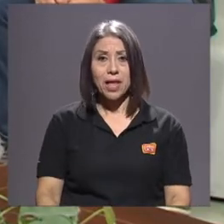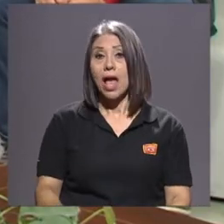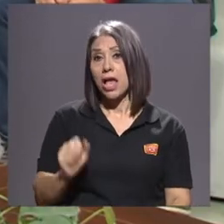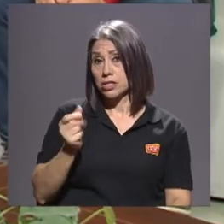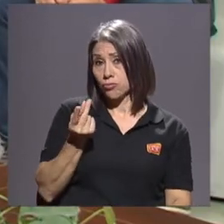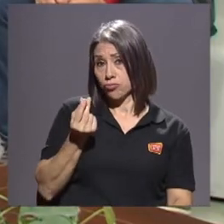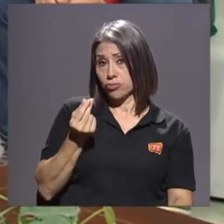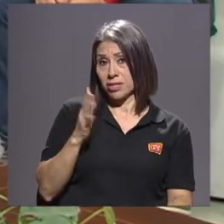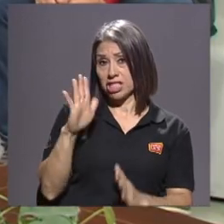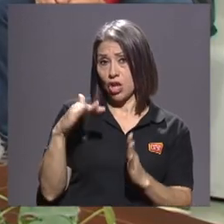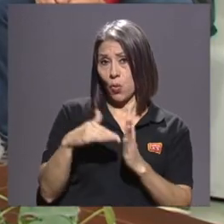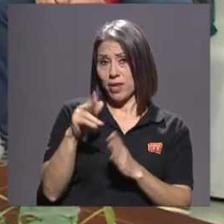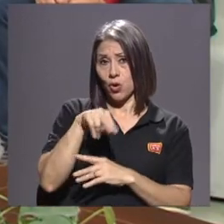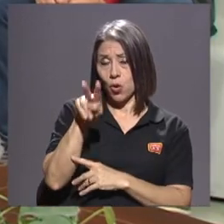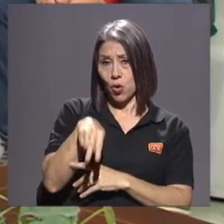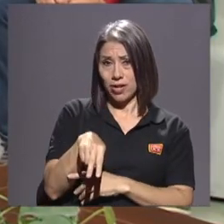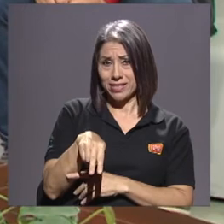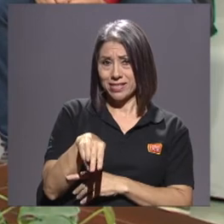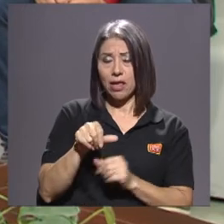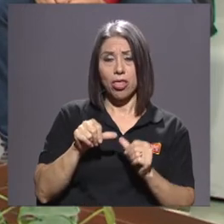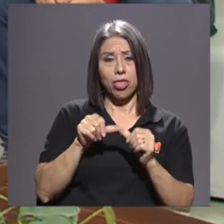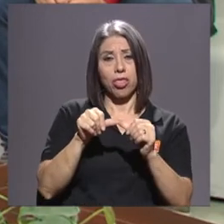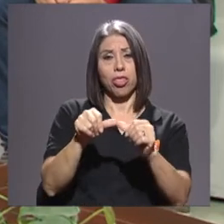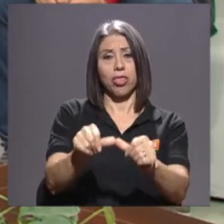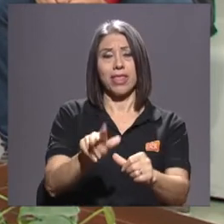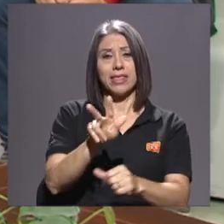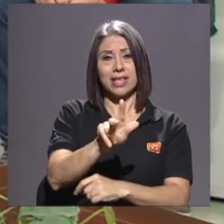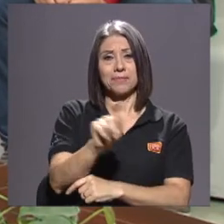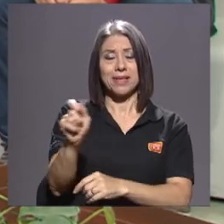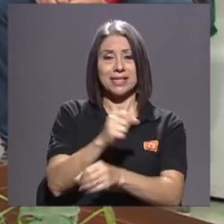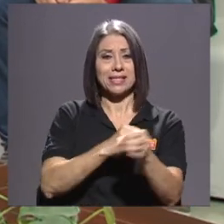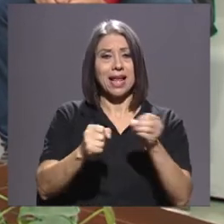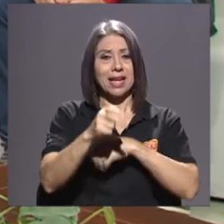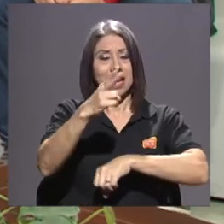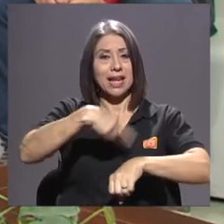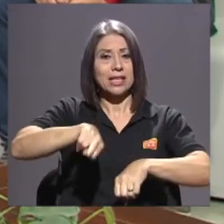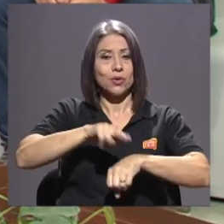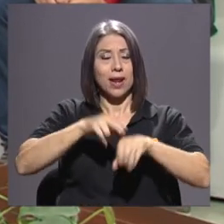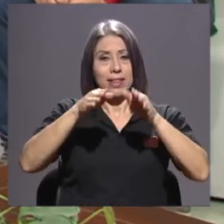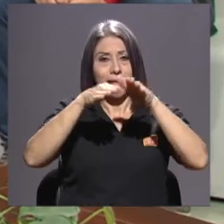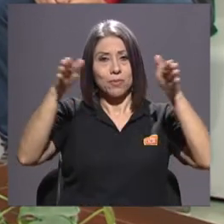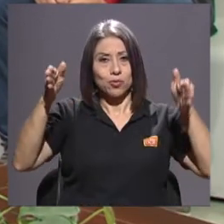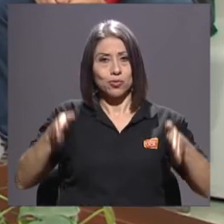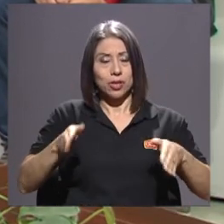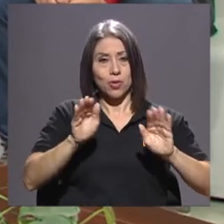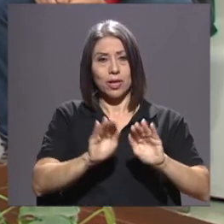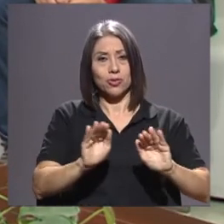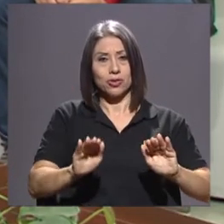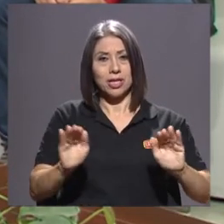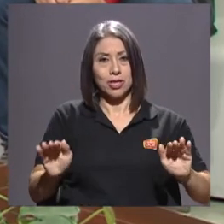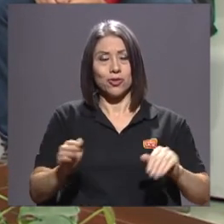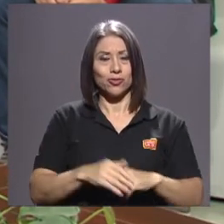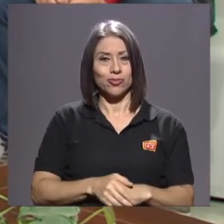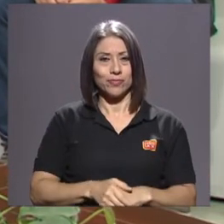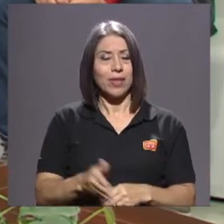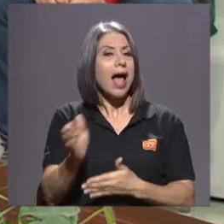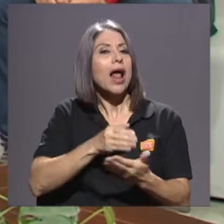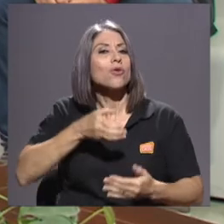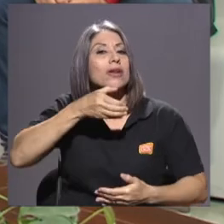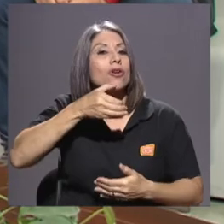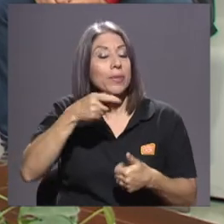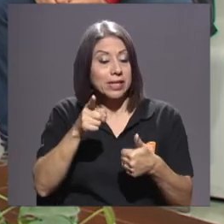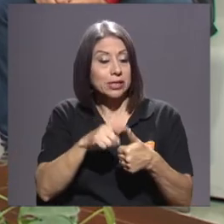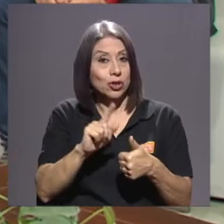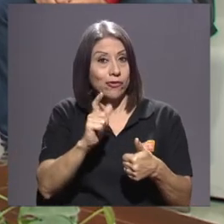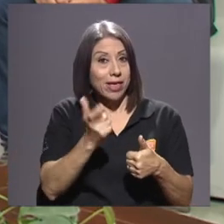costo de 5 mil colones, pues estará durante tres meses en la Galería Nacional del Museo de los Niños. Importante, algunas recomendaciones, llevar